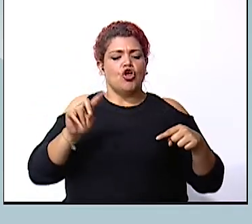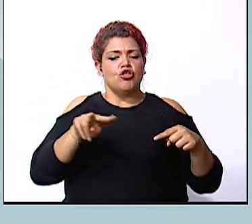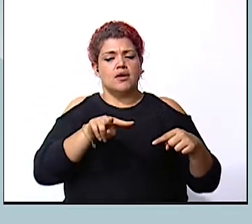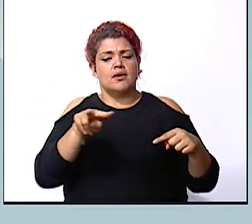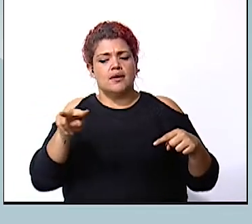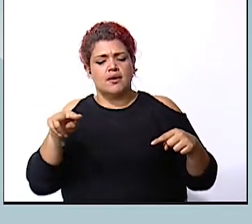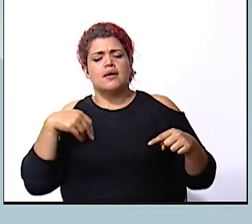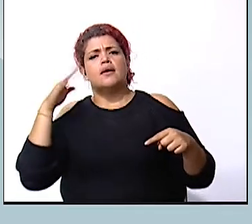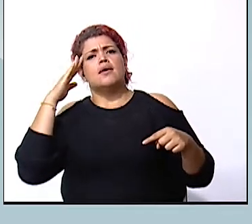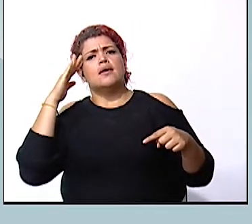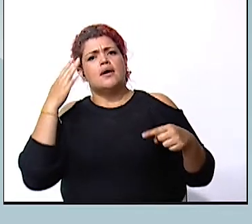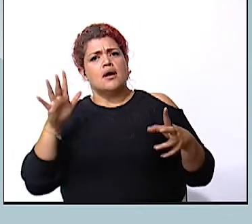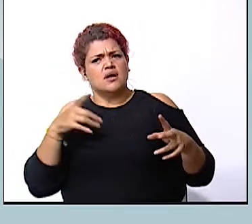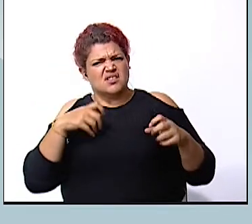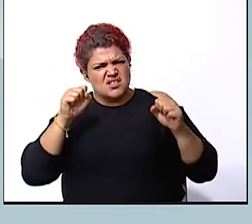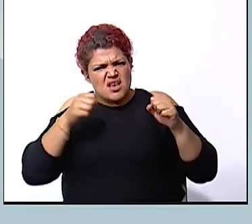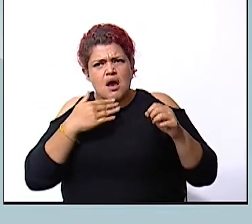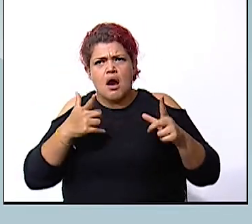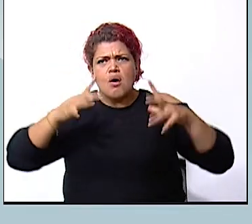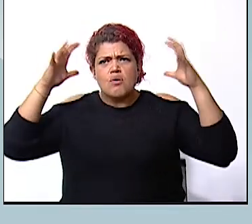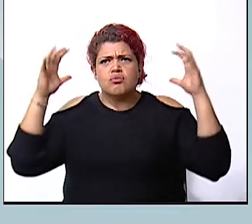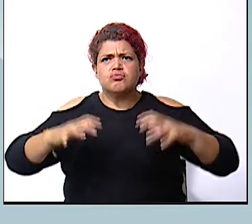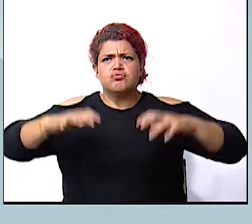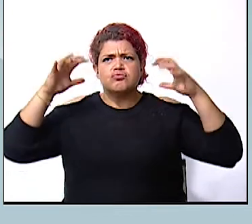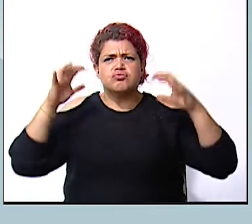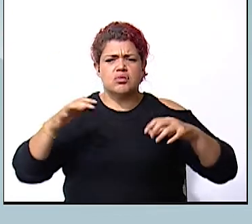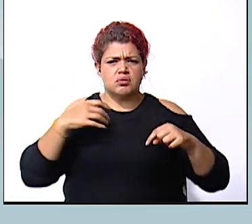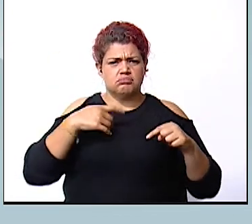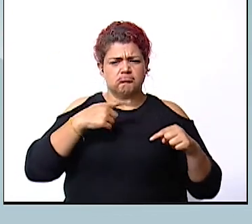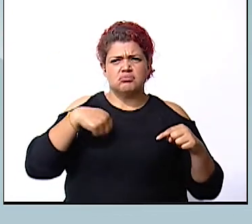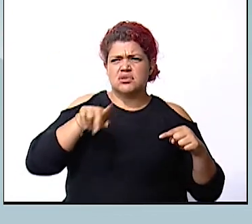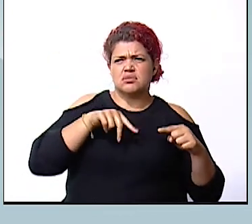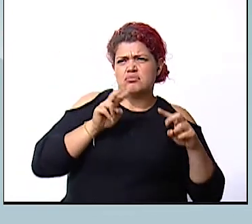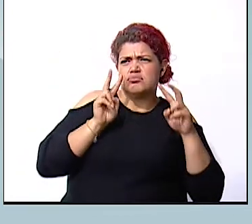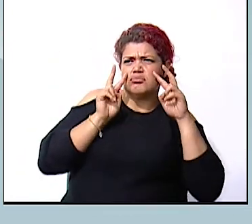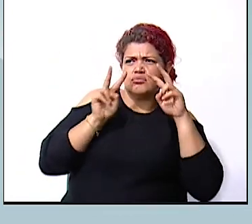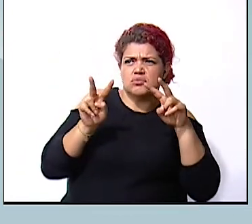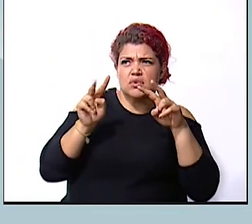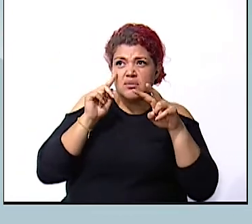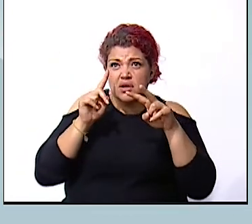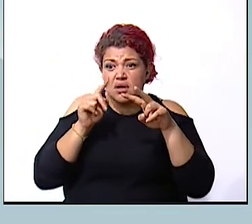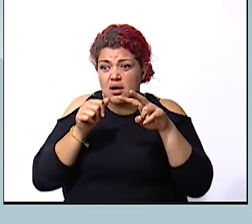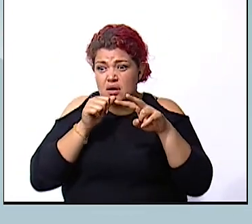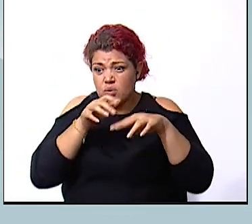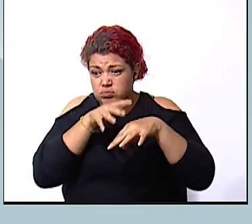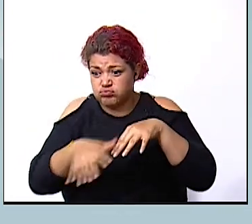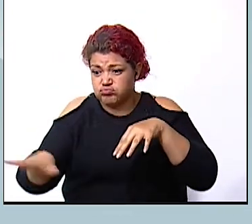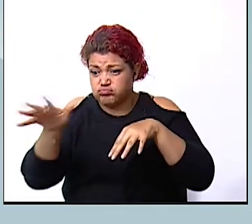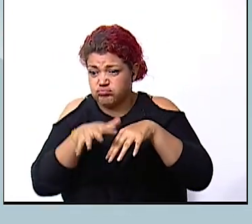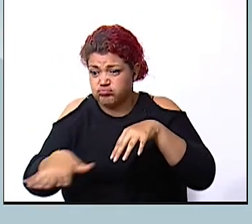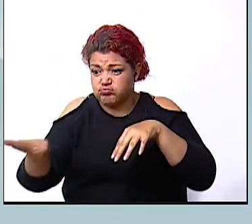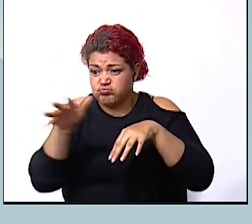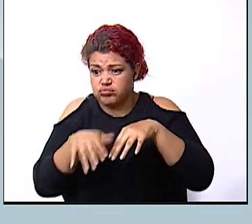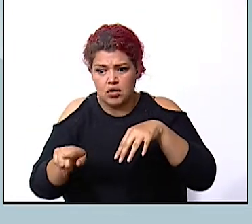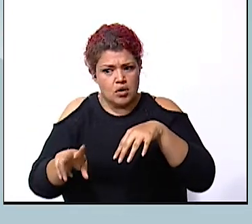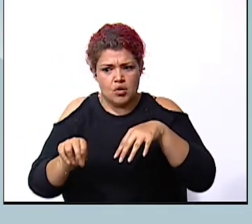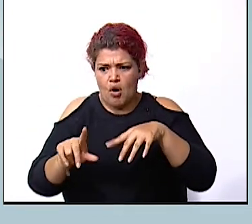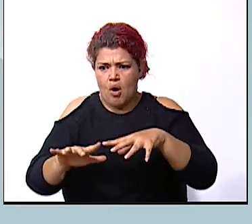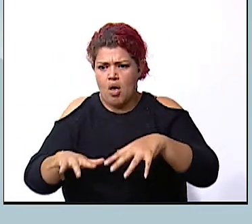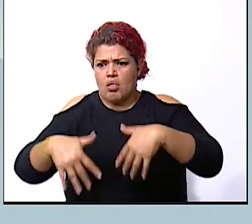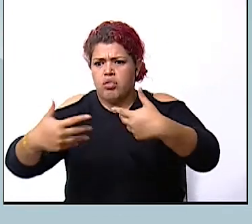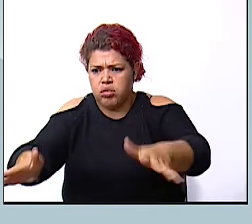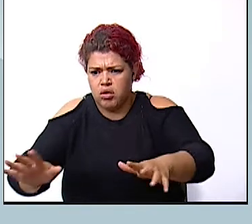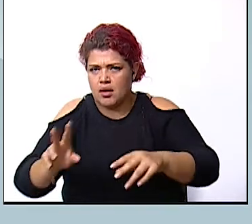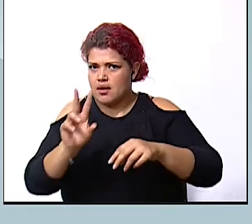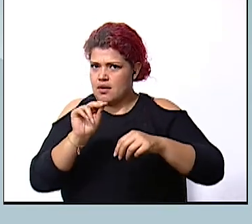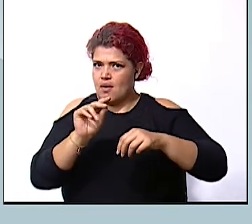existe mucha precipitación vamos a estar vigilando que los afluentes de las aguas no se salgan de